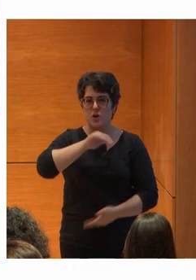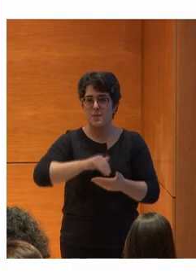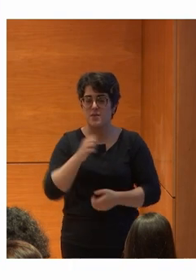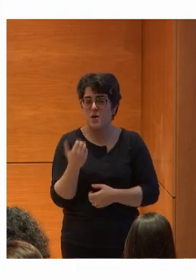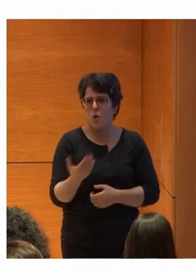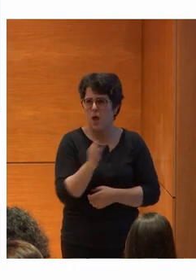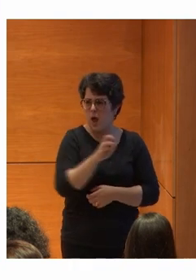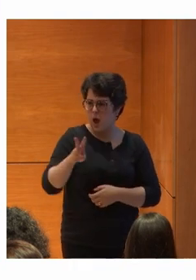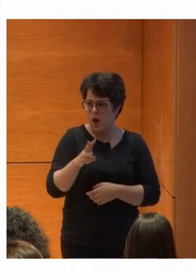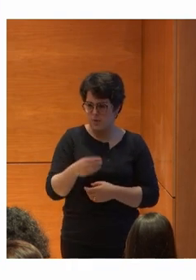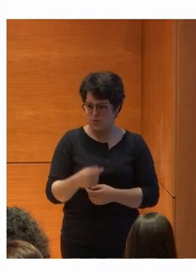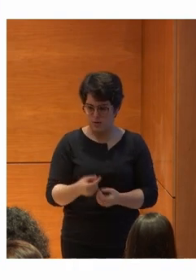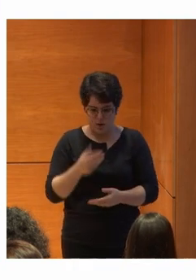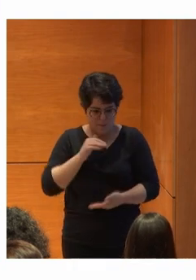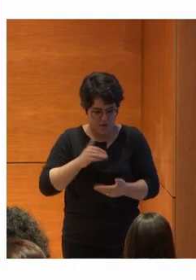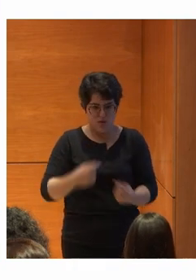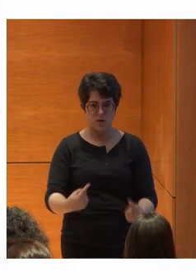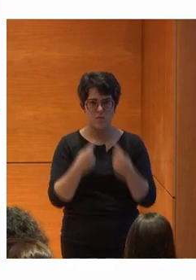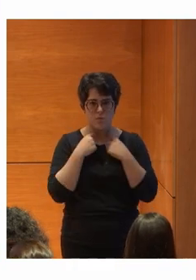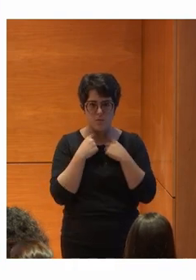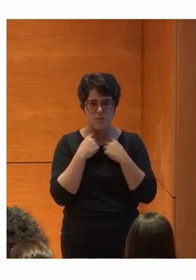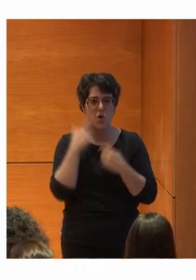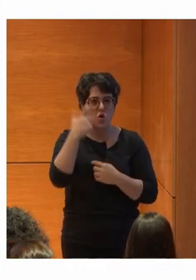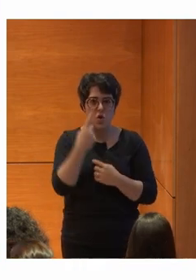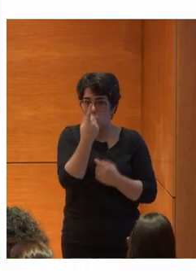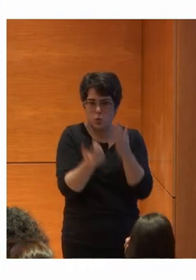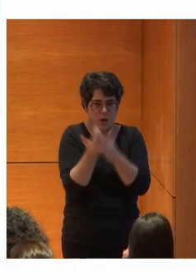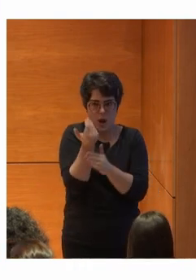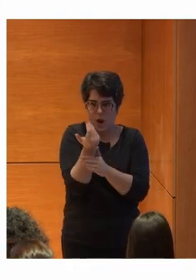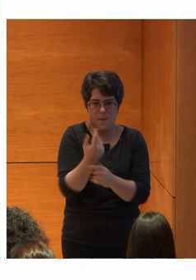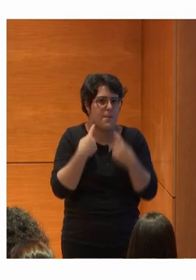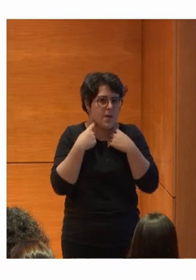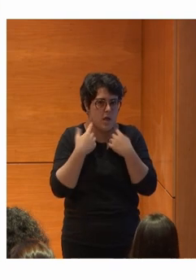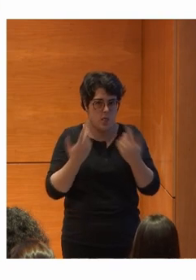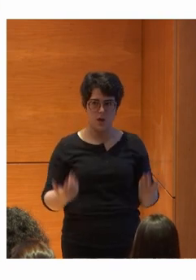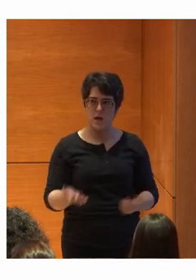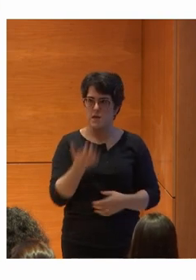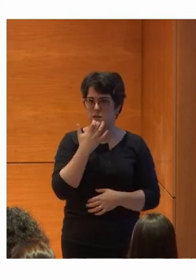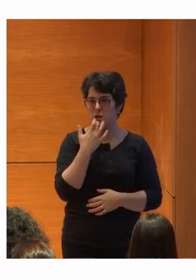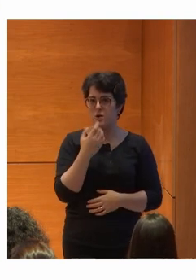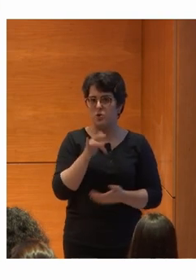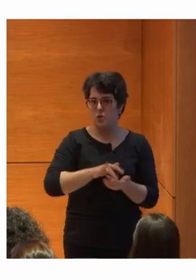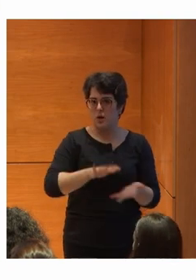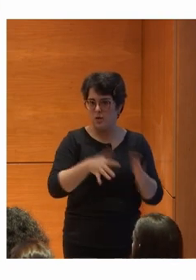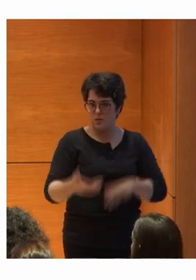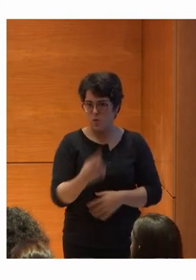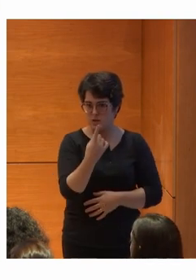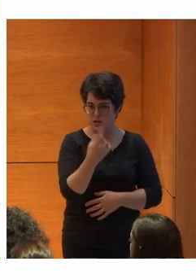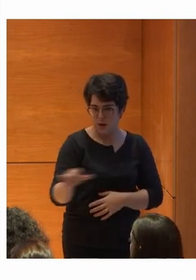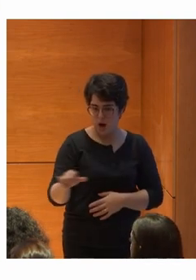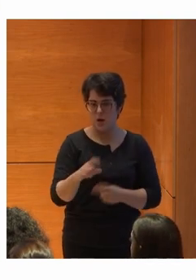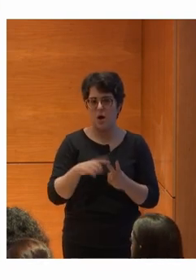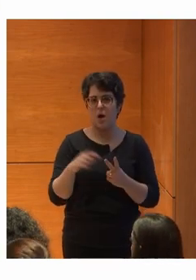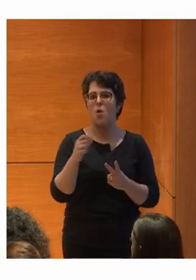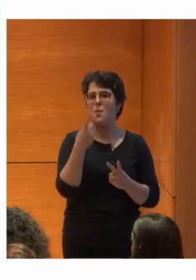utilizar Nuestras aplicaciones Durante un día Pues esto Si lo llevamos A una semana Un mes O